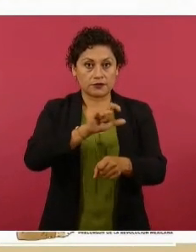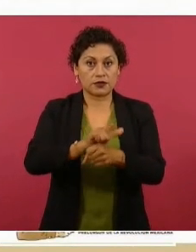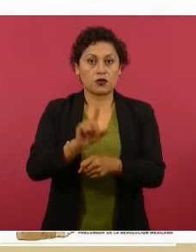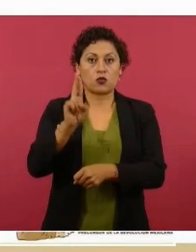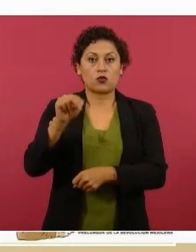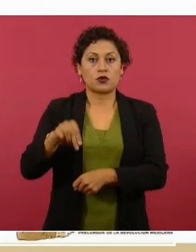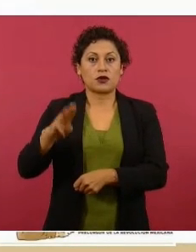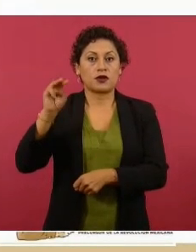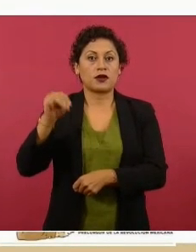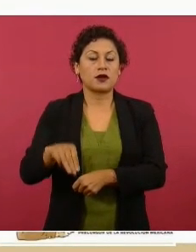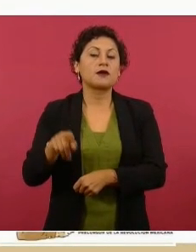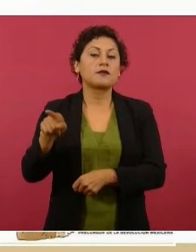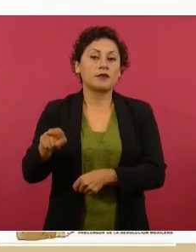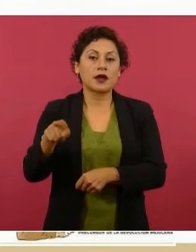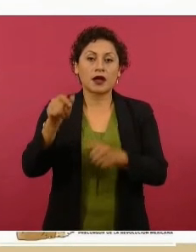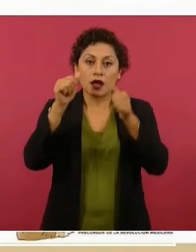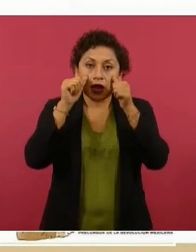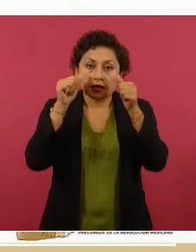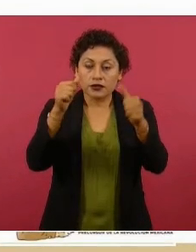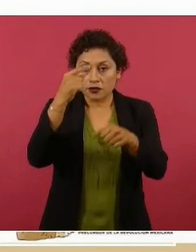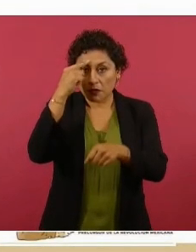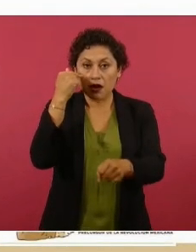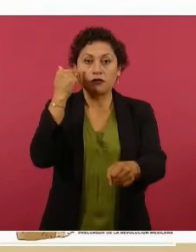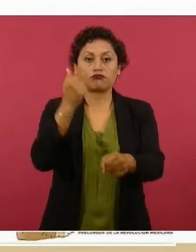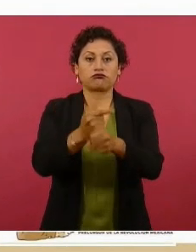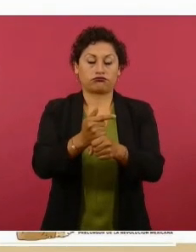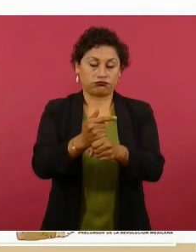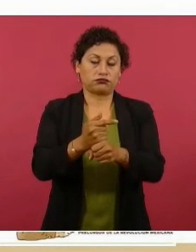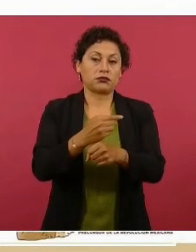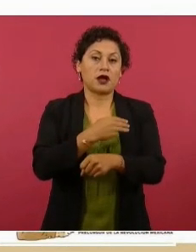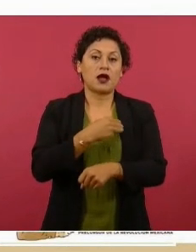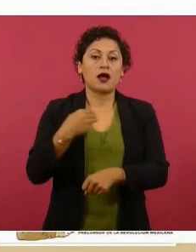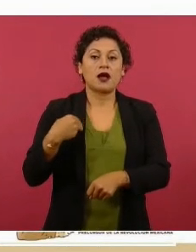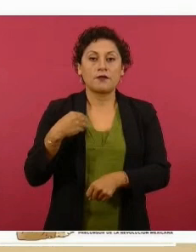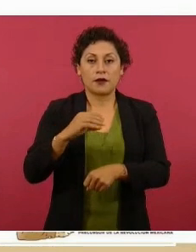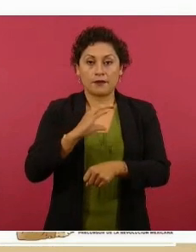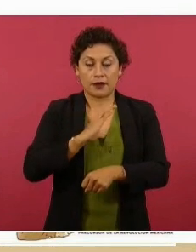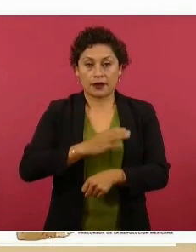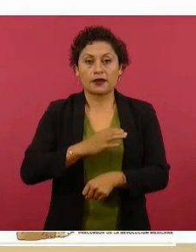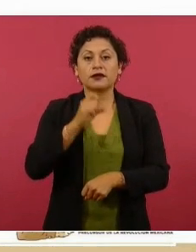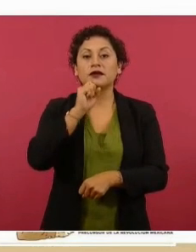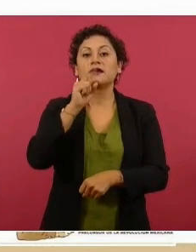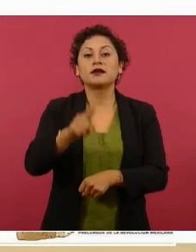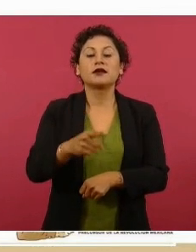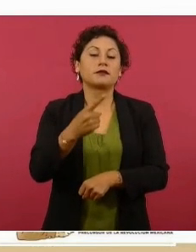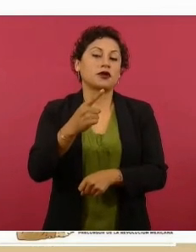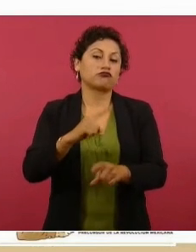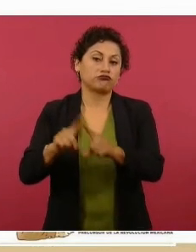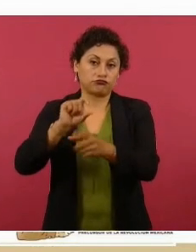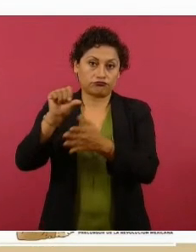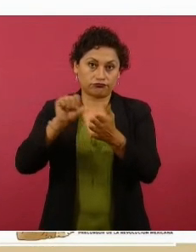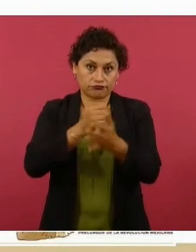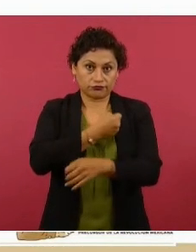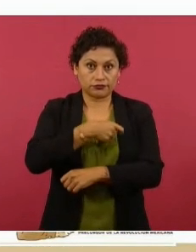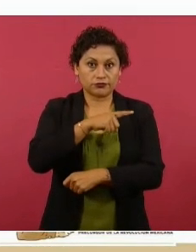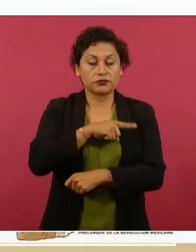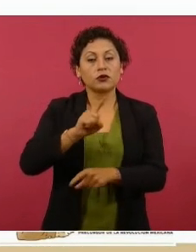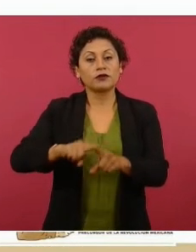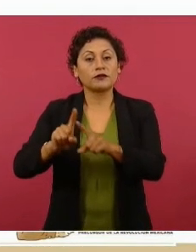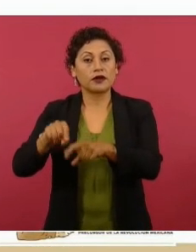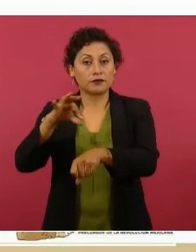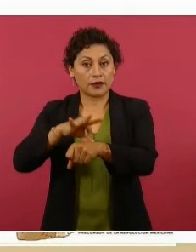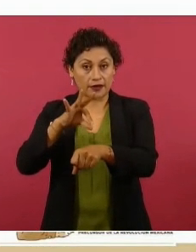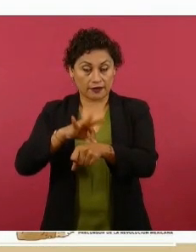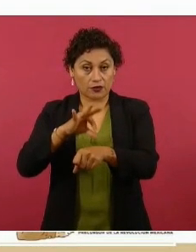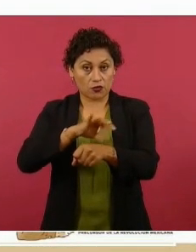de Detección y Diagnóstico de Cáncer de Mama y 195 centros de salud. En Tlaxcala la cobertura de médicos especialistas alcanzó ya